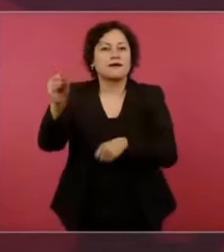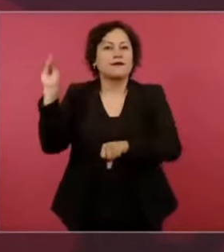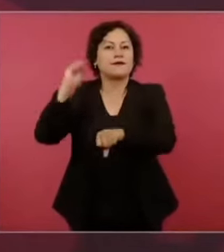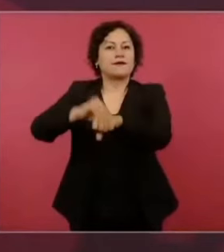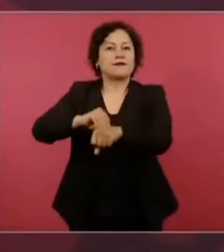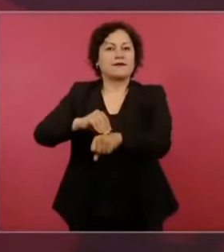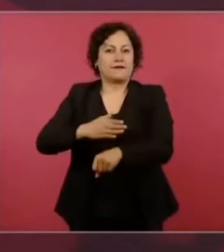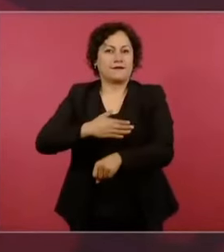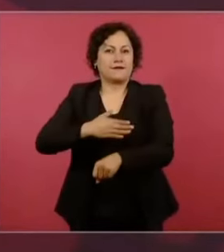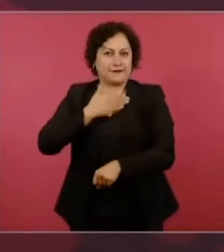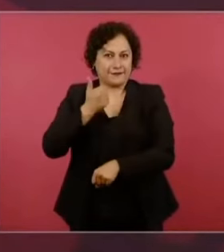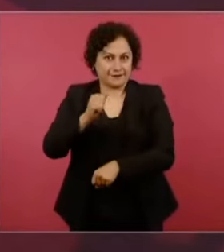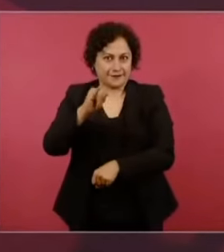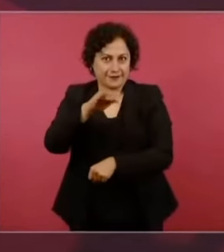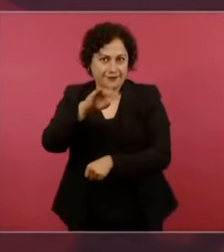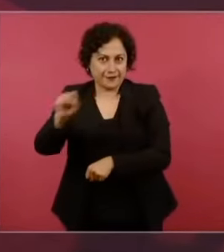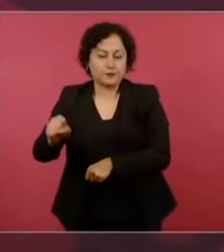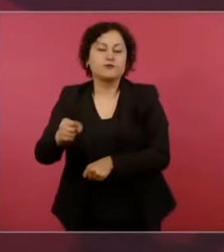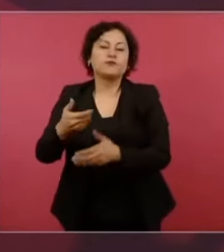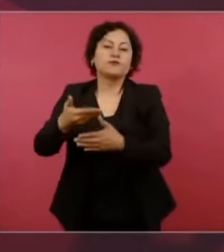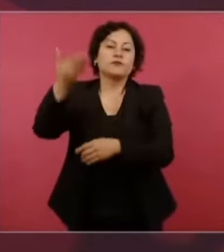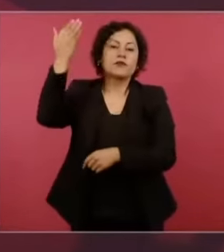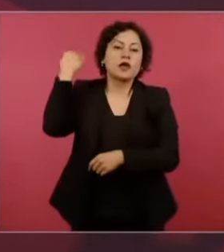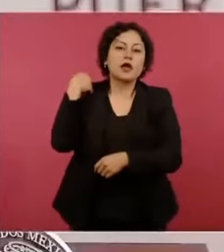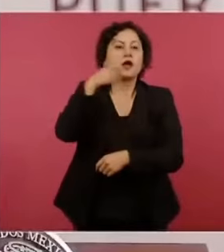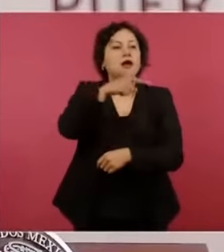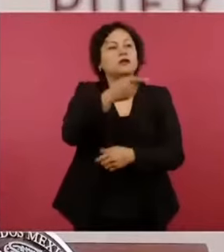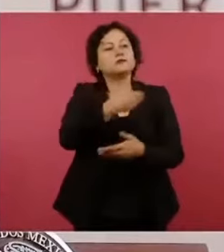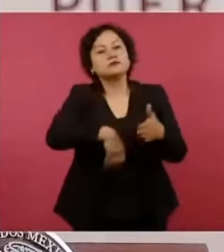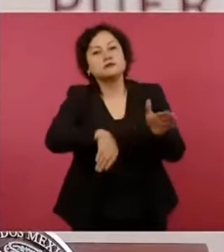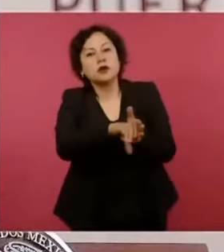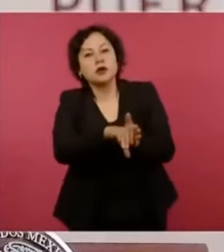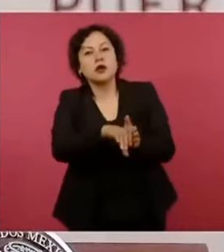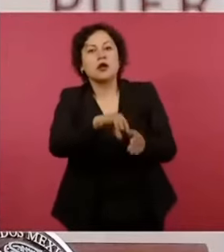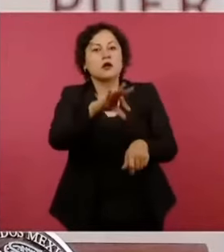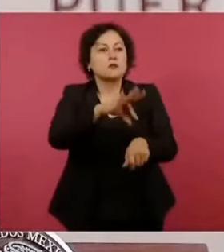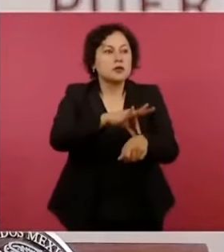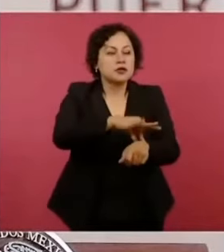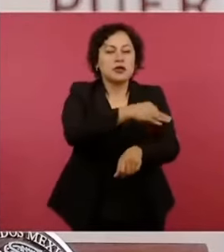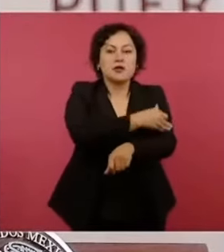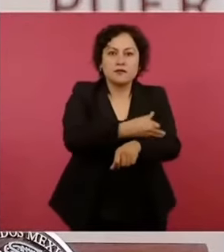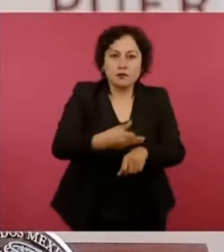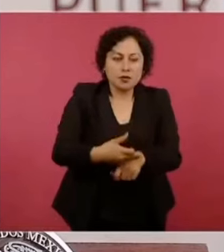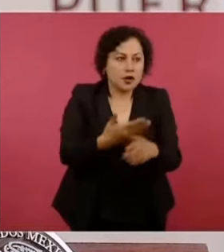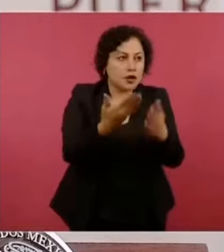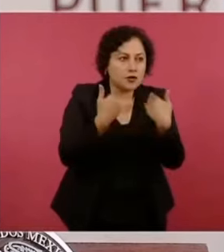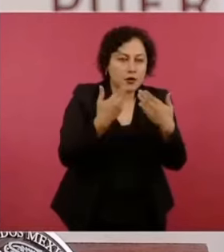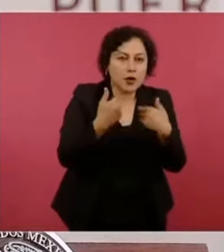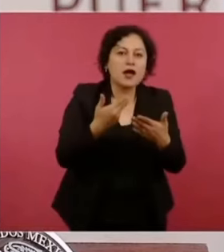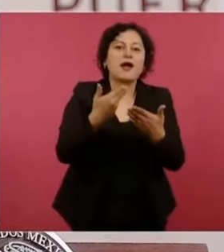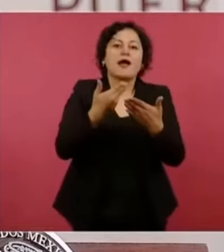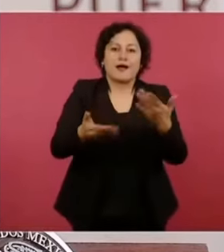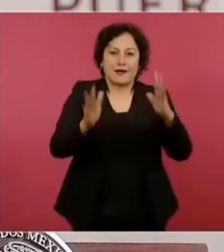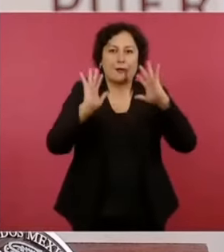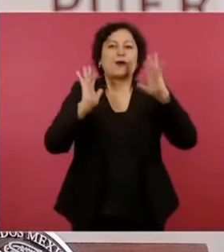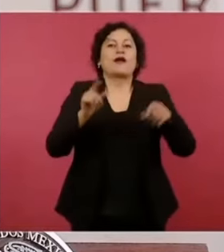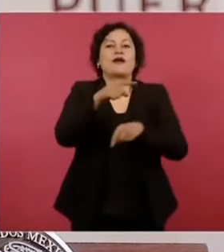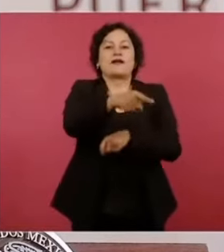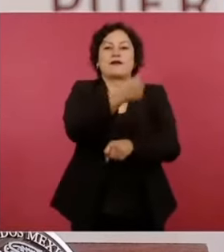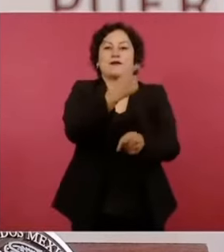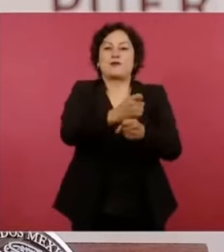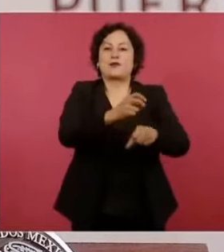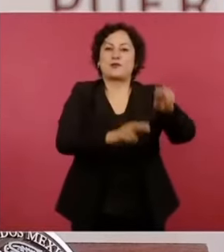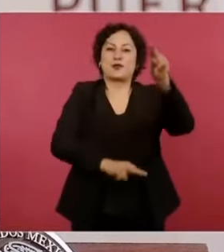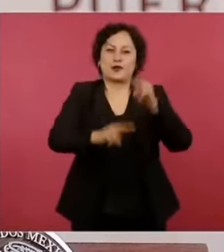economía, donde no había unidad de medicina familiar, hoy tiene ya un primer nivel que lo atiende. Y el